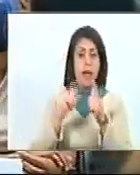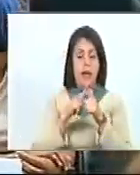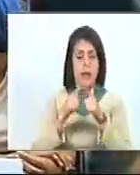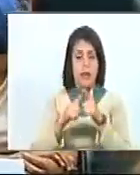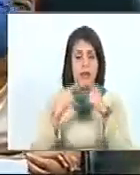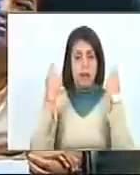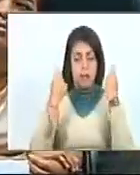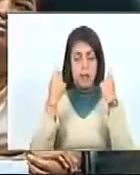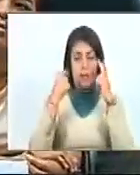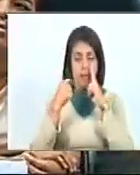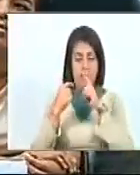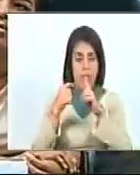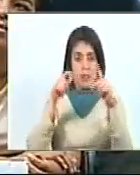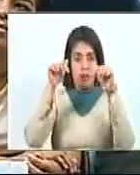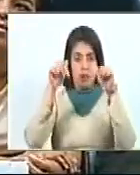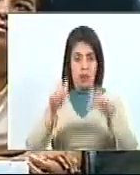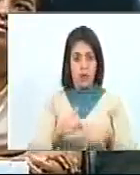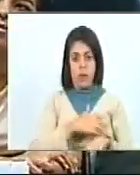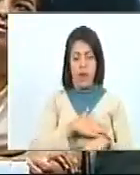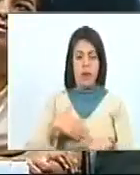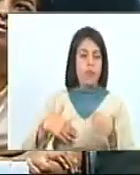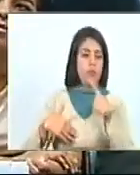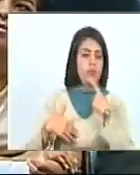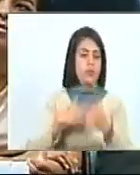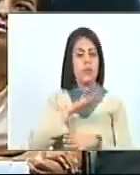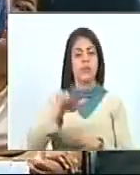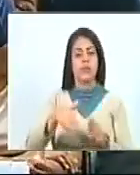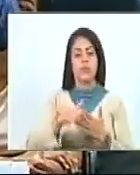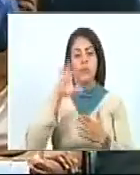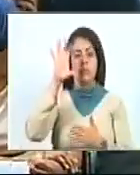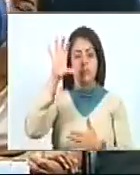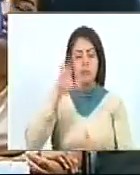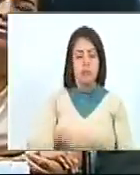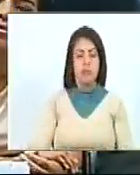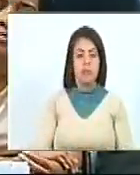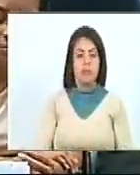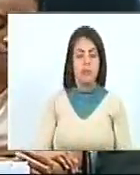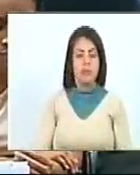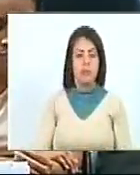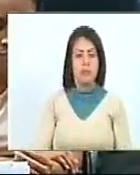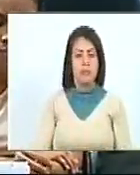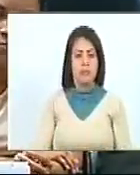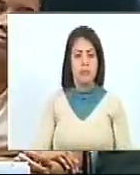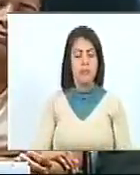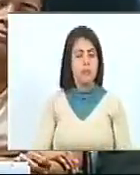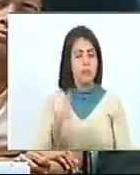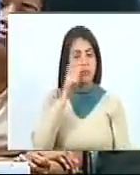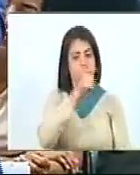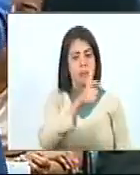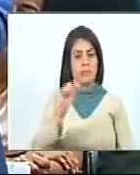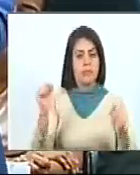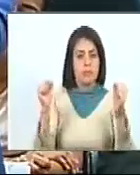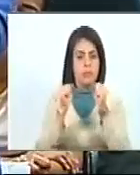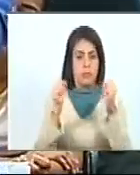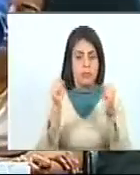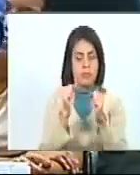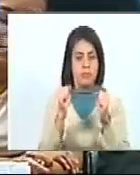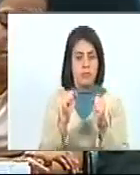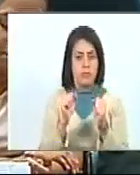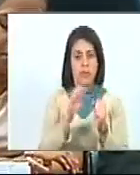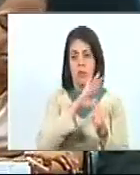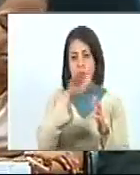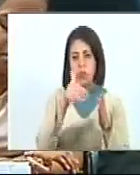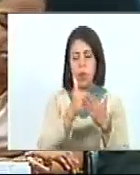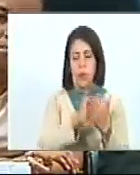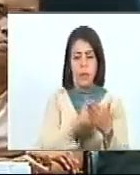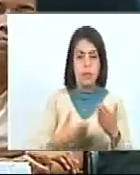Hoy queremos decirle a todo el país que desde el pueblo de Mérida, en nombre de